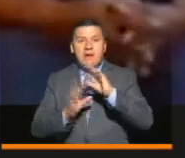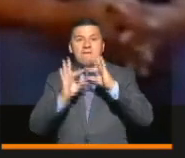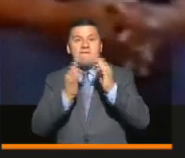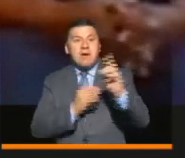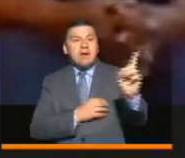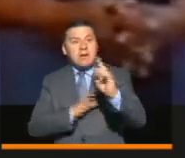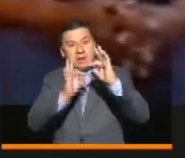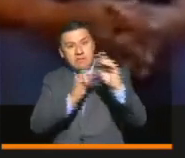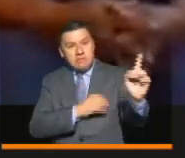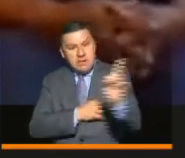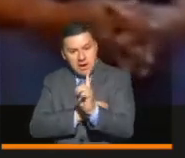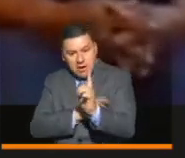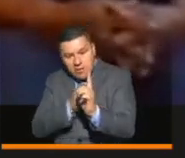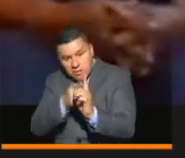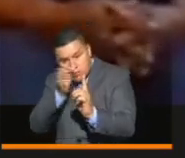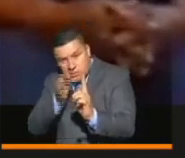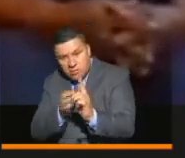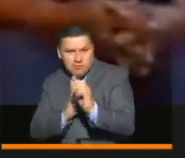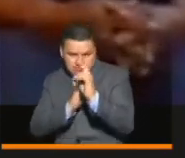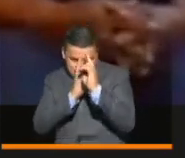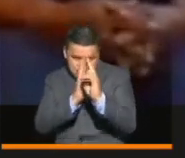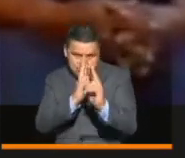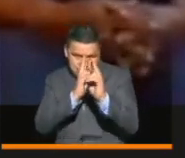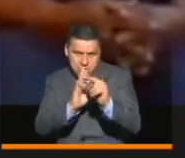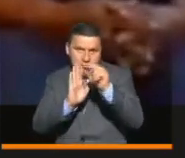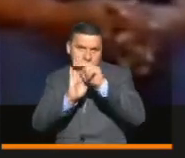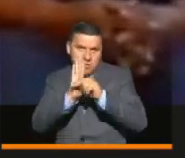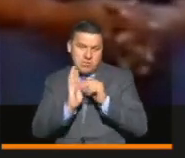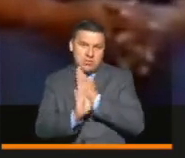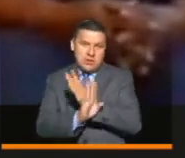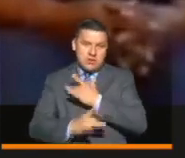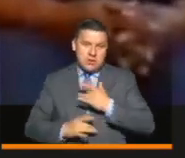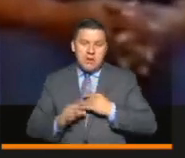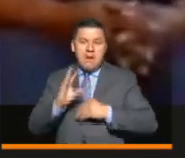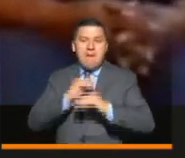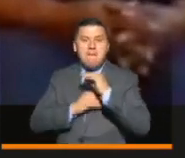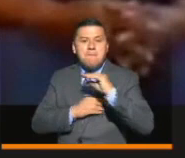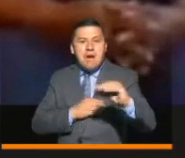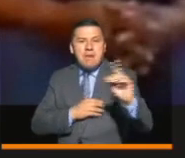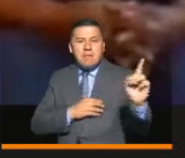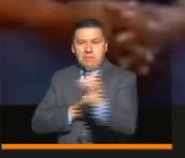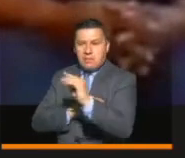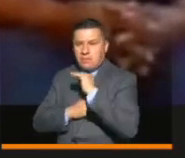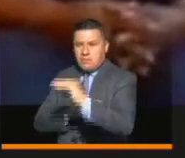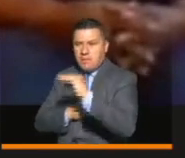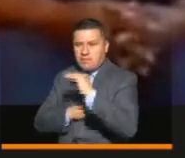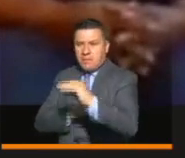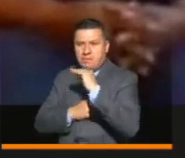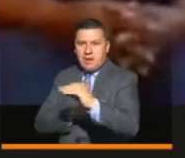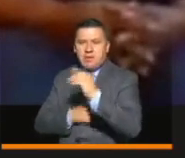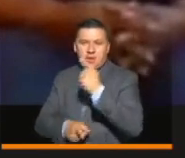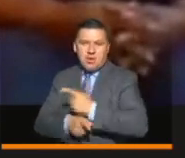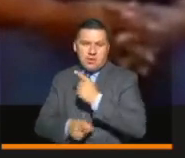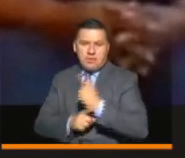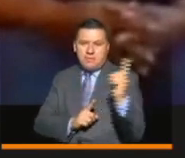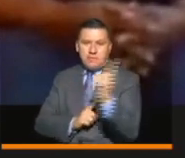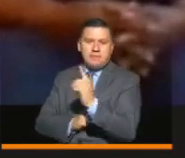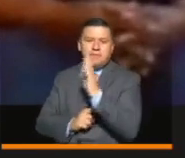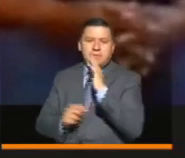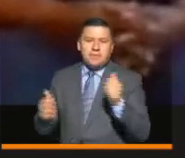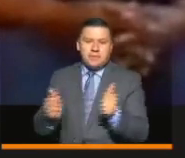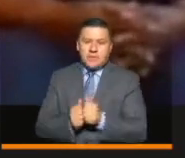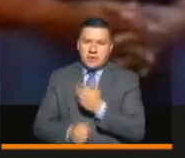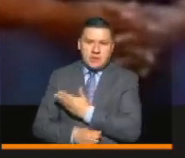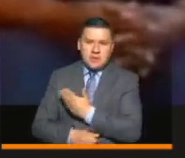familia, y precisamente respetando todos los protocolos de bioseguridad territoriales. Nos acompañan,